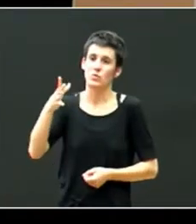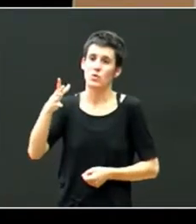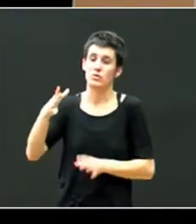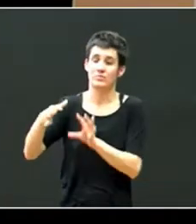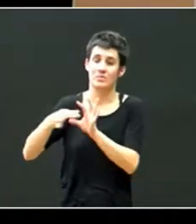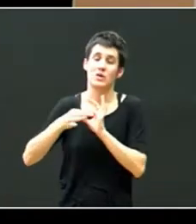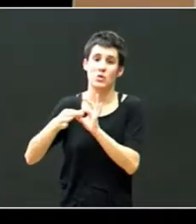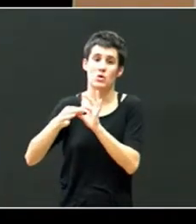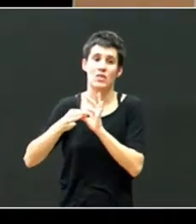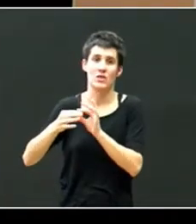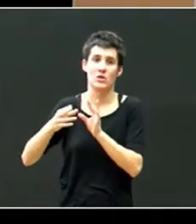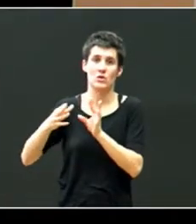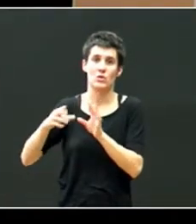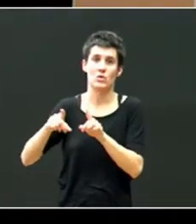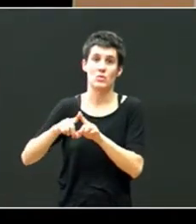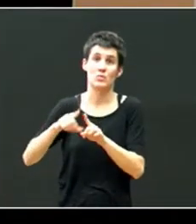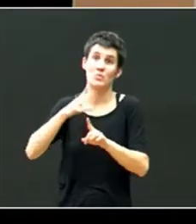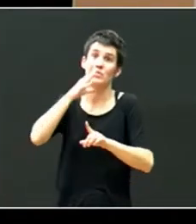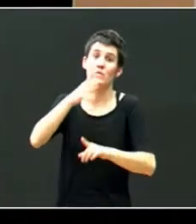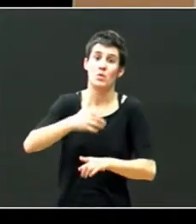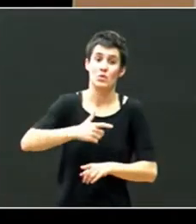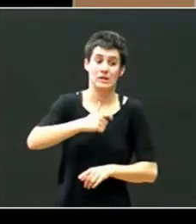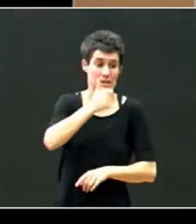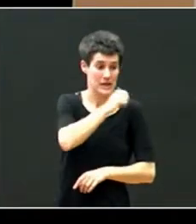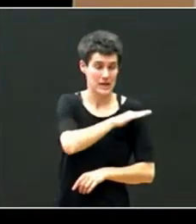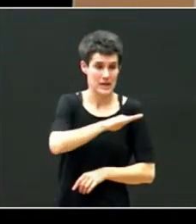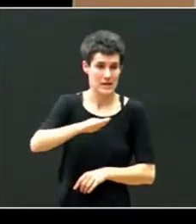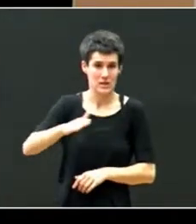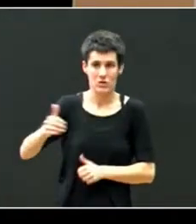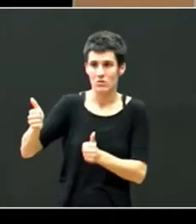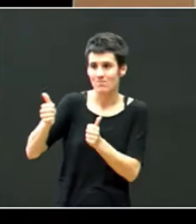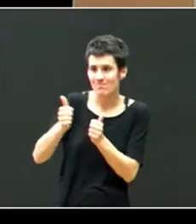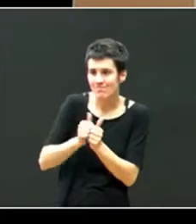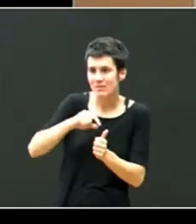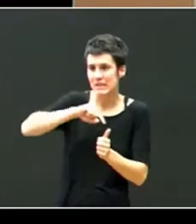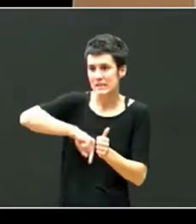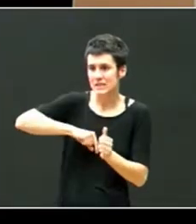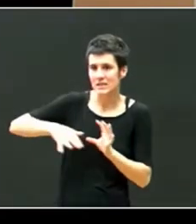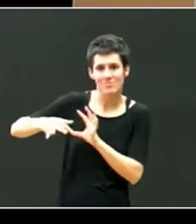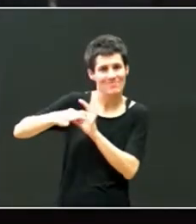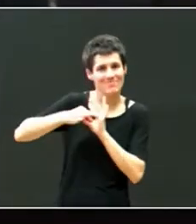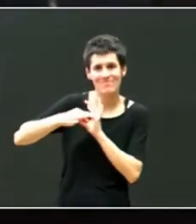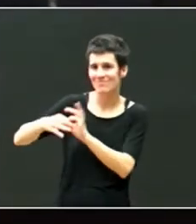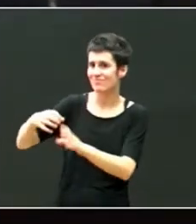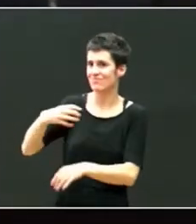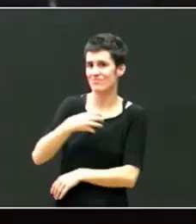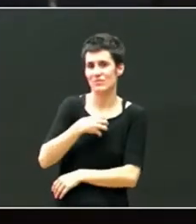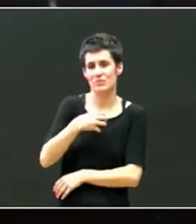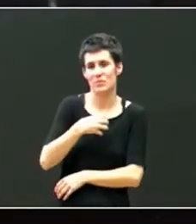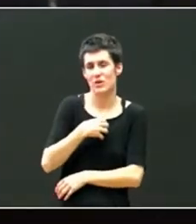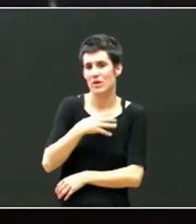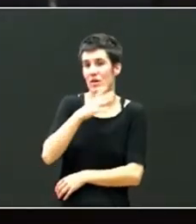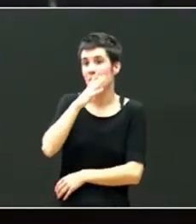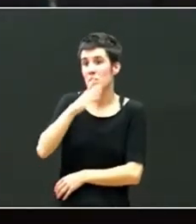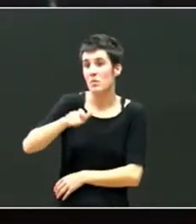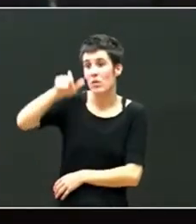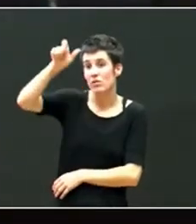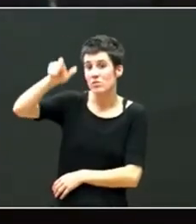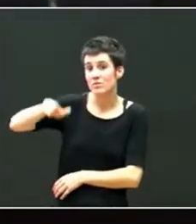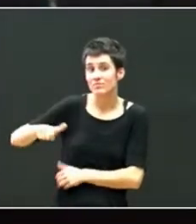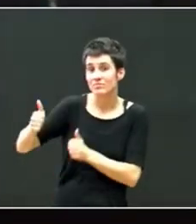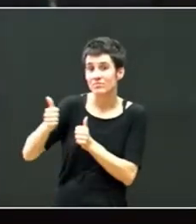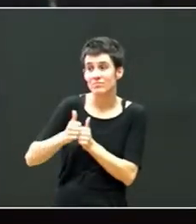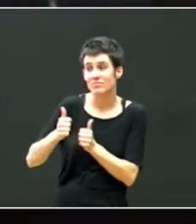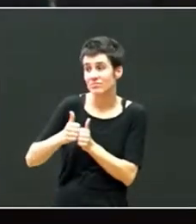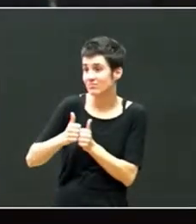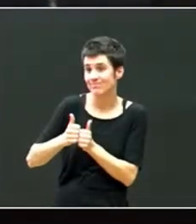donde el niño no ha logrado establecer una figura de apego por la gravedad del maltrato extremo o por la ausencia de figura de apego es